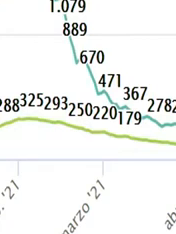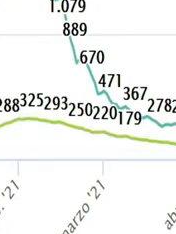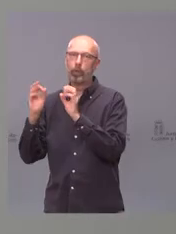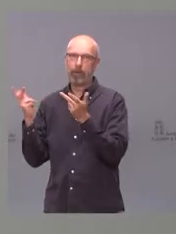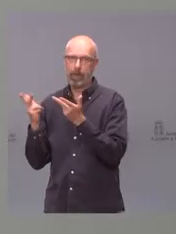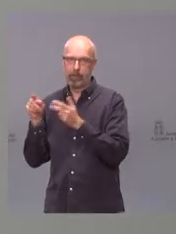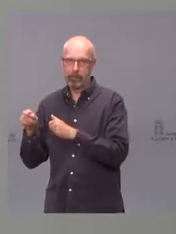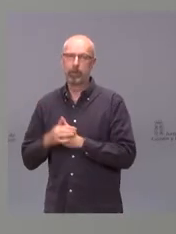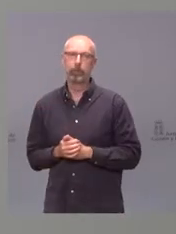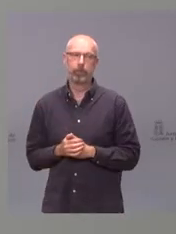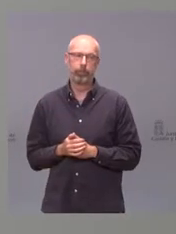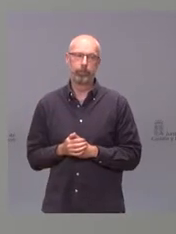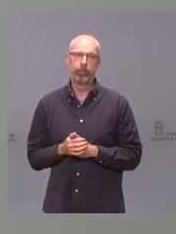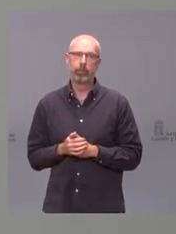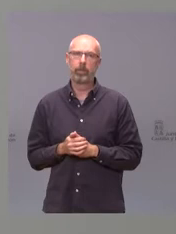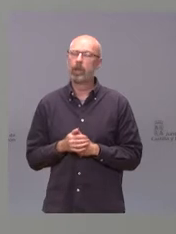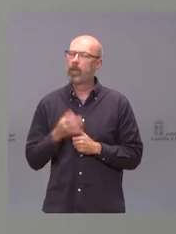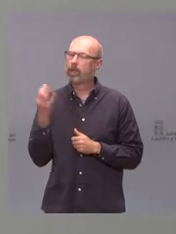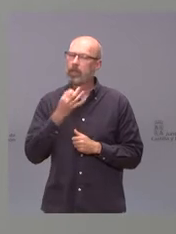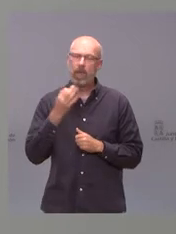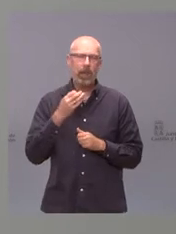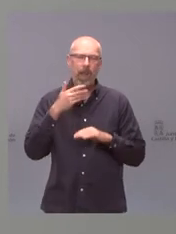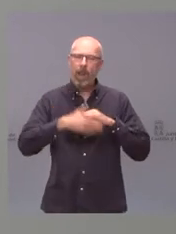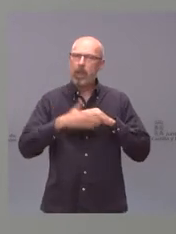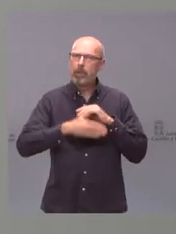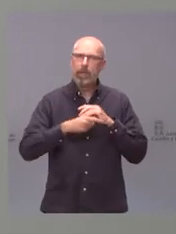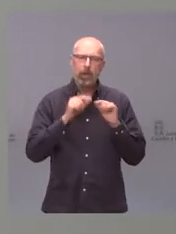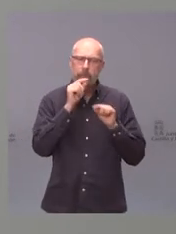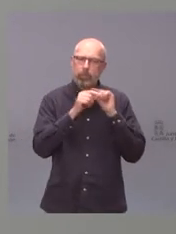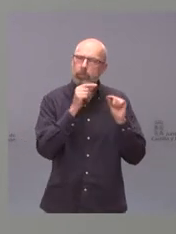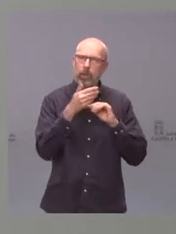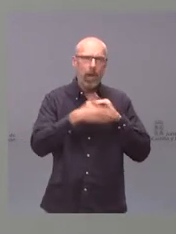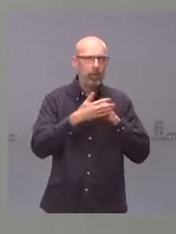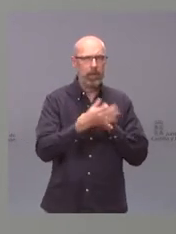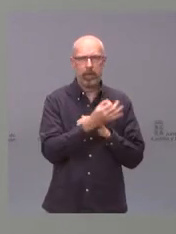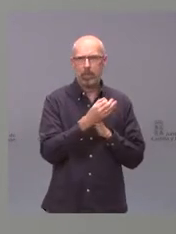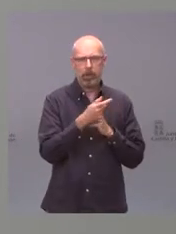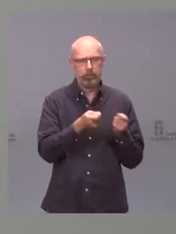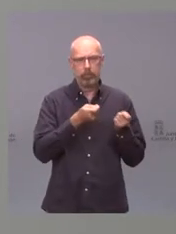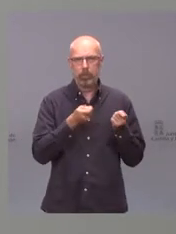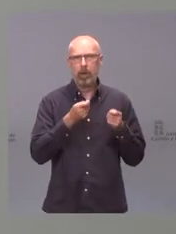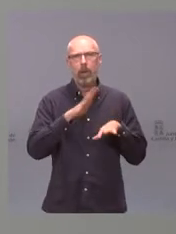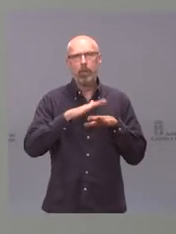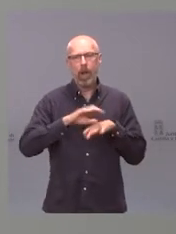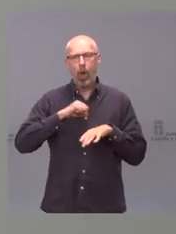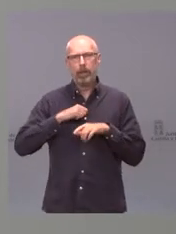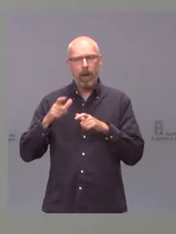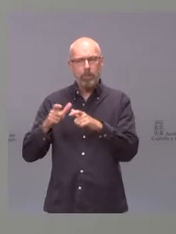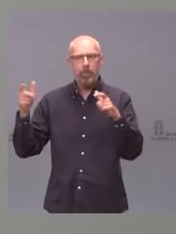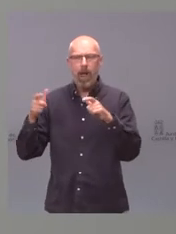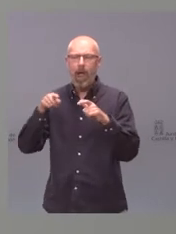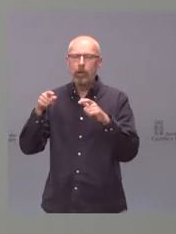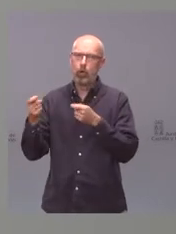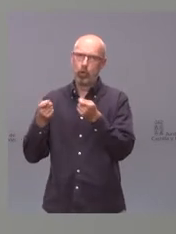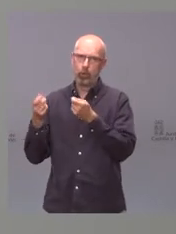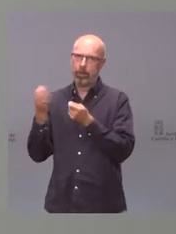que limitemos los nuevos contagios para limitar otra vez las hospitalizaciones y los ingresos en